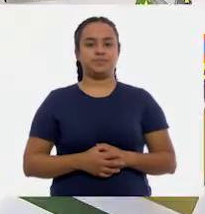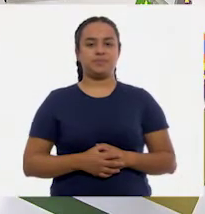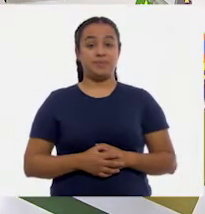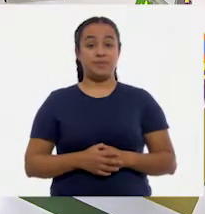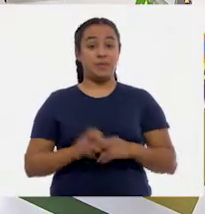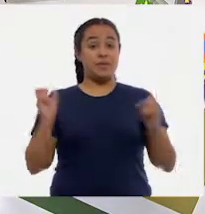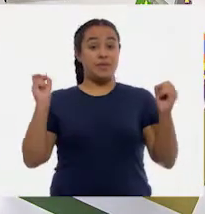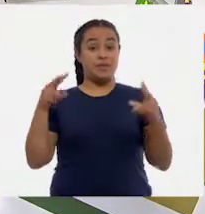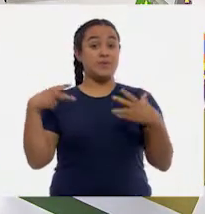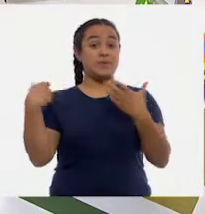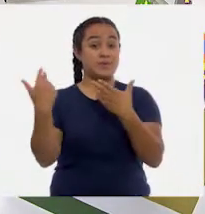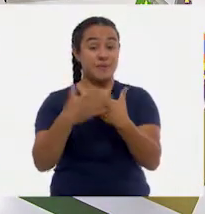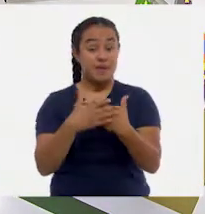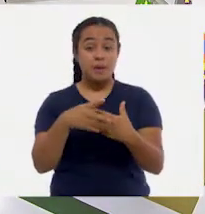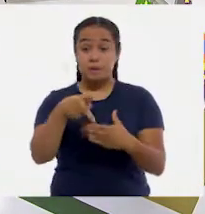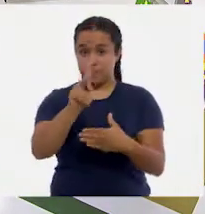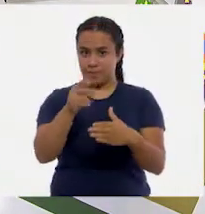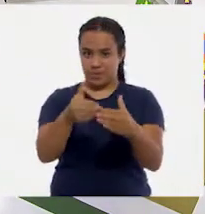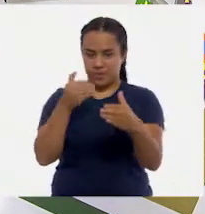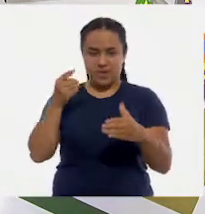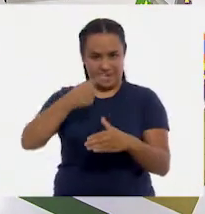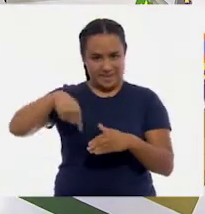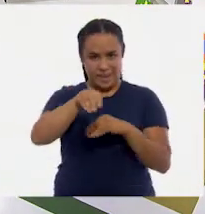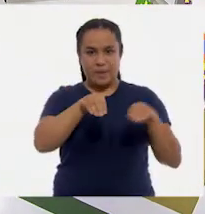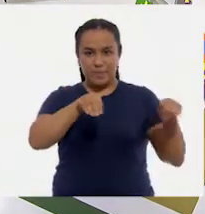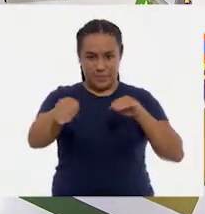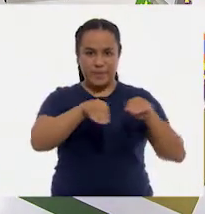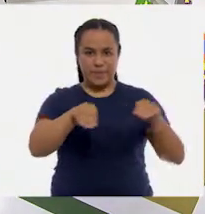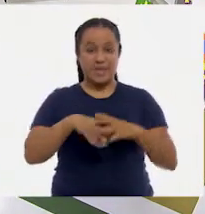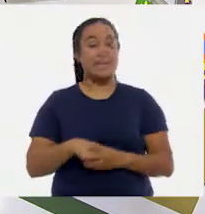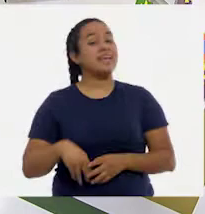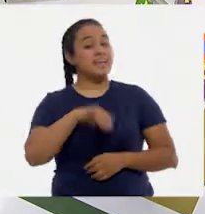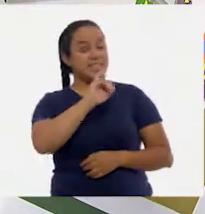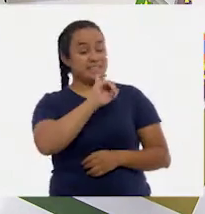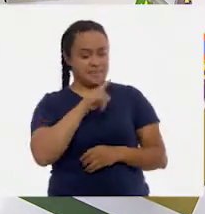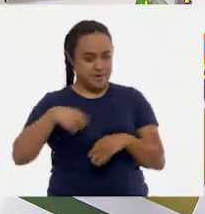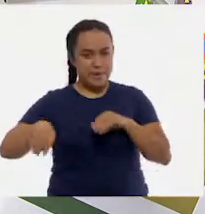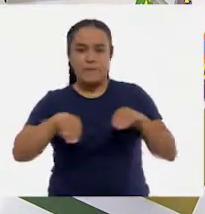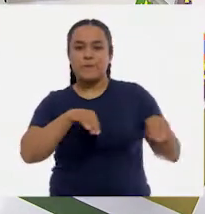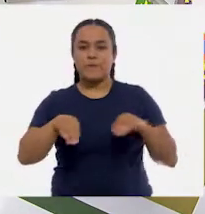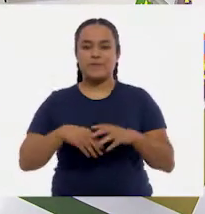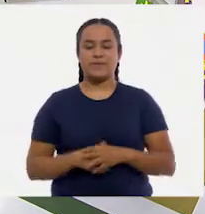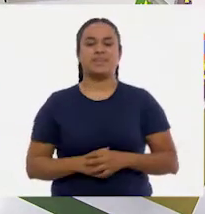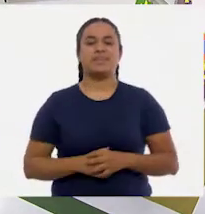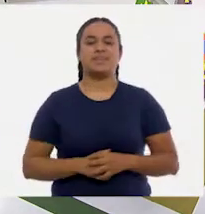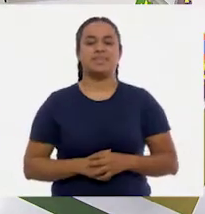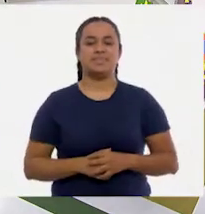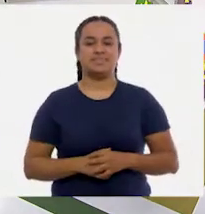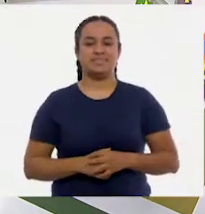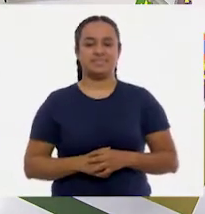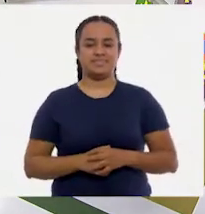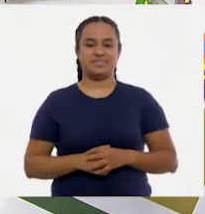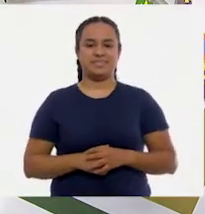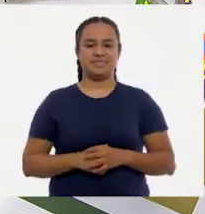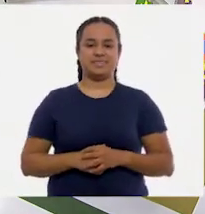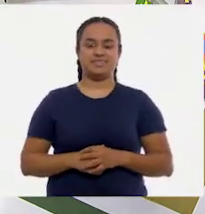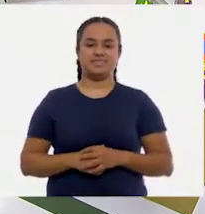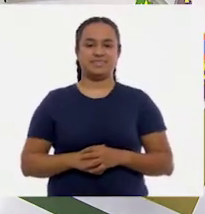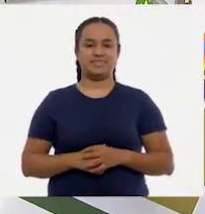Nos vemos hasta la próxima, pero antes vamos a movernos un poco, maestra. Muy bien, vamos a movernos. Vamos a movernos, niñas y niños, pónganse de pie.